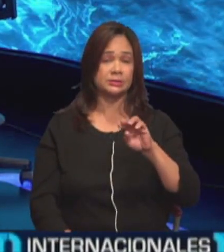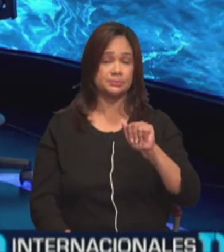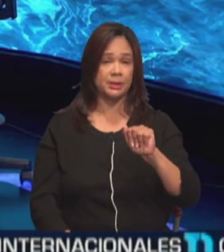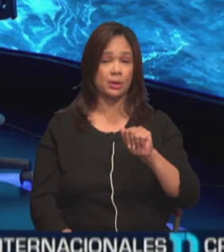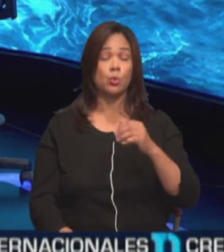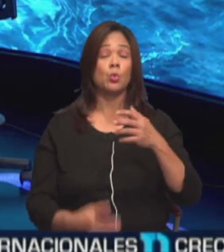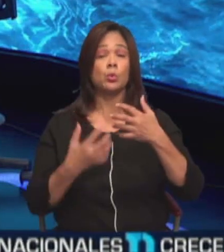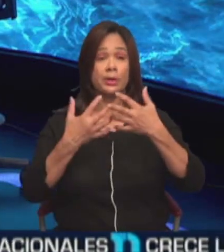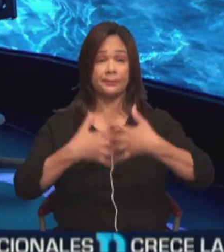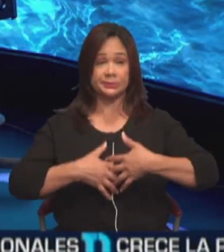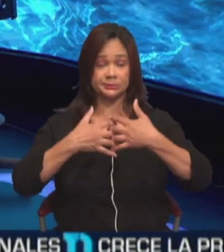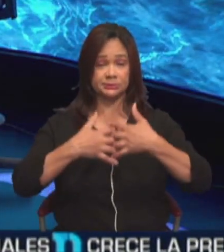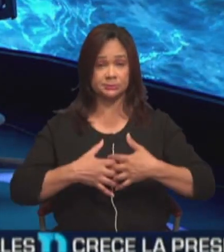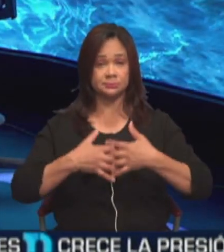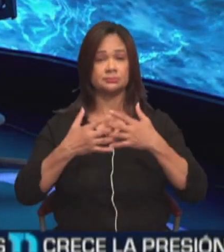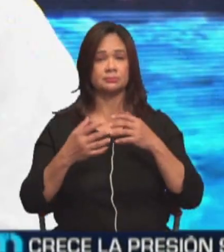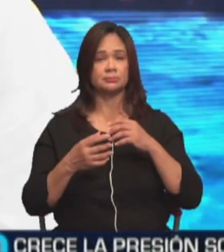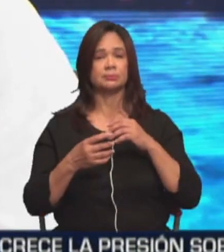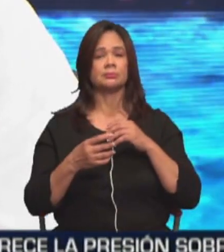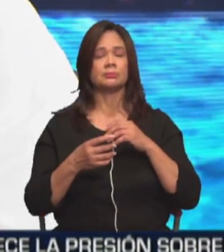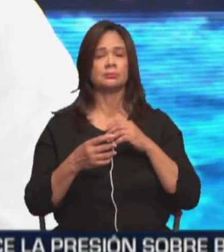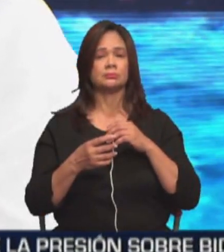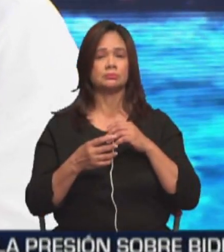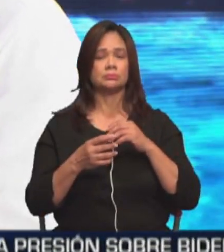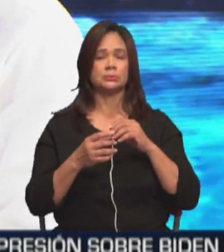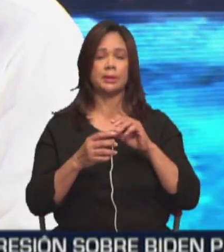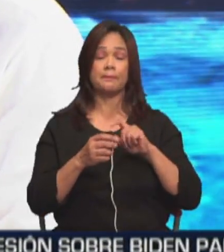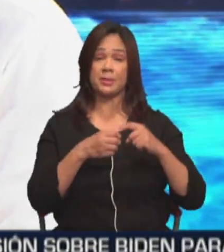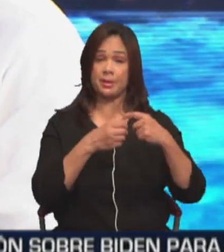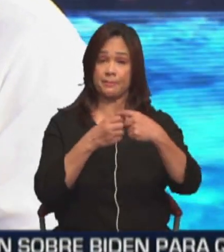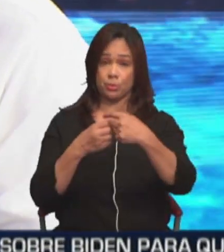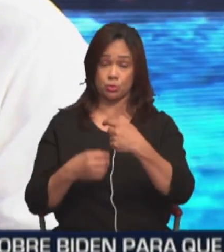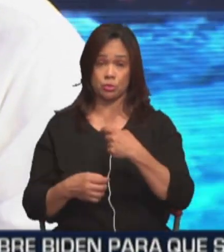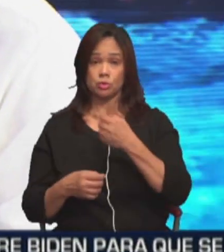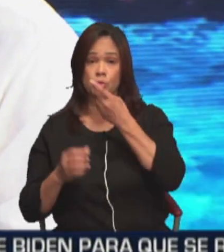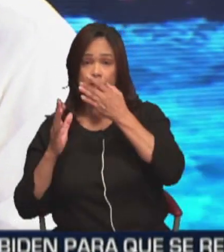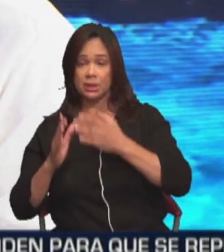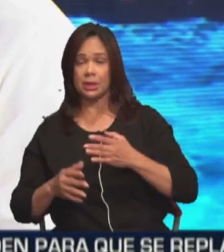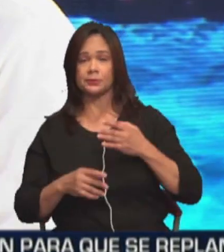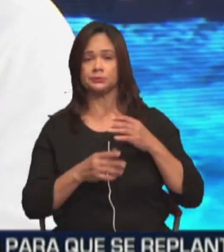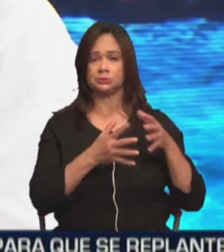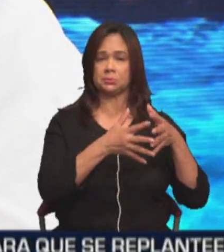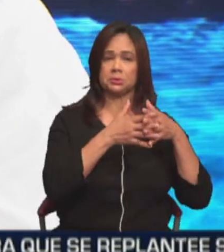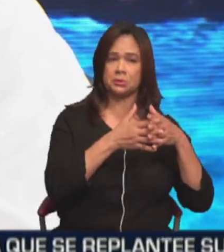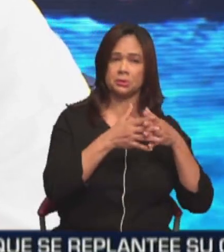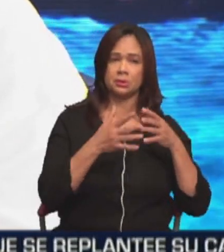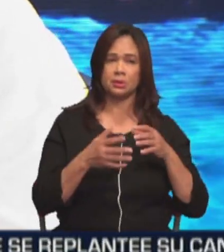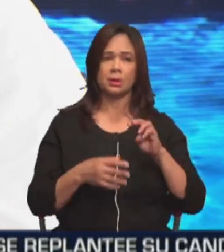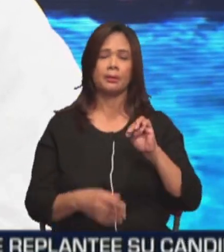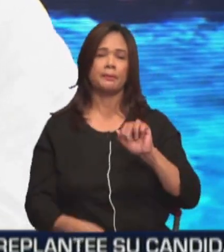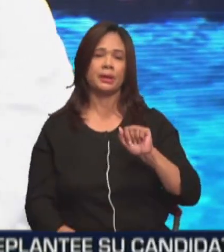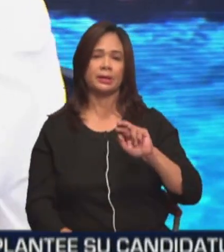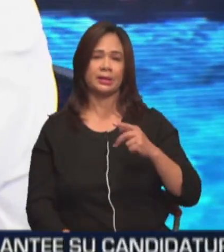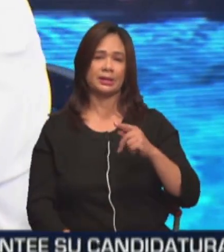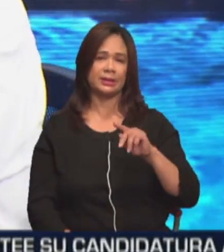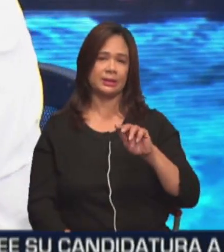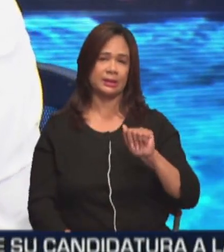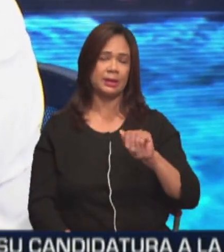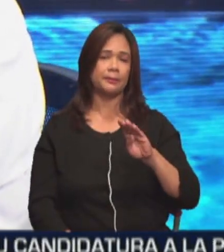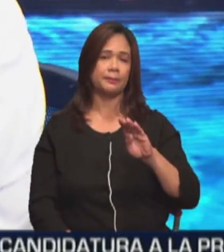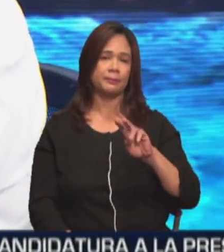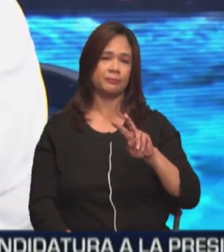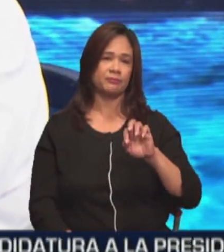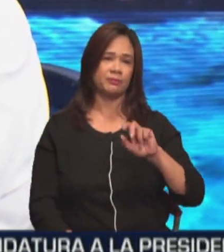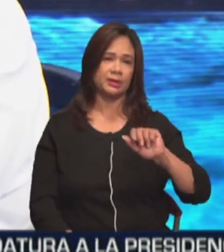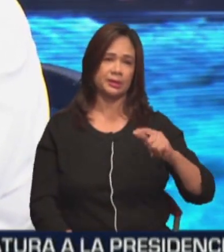de socios dominicanos con extranjeros. Son aquí Nickelodeon, son Margarita Bill, pero van a construir el